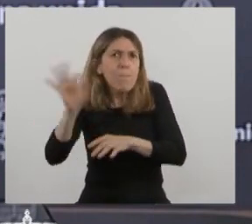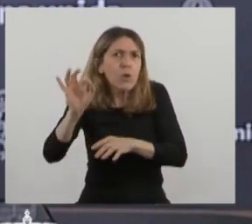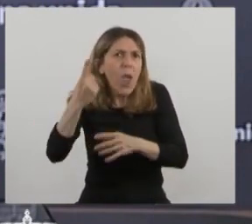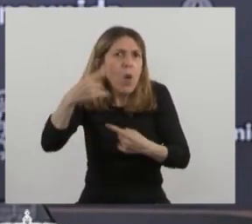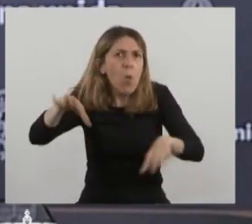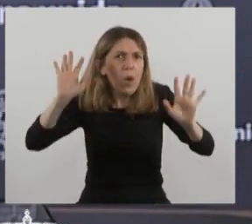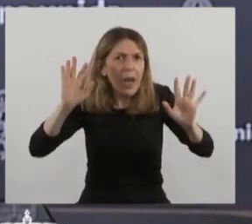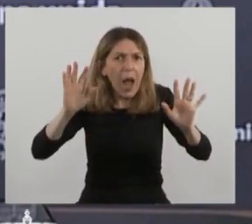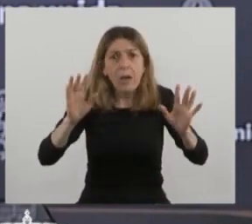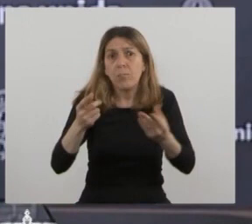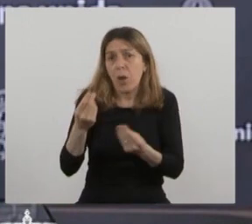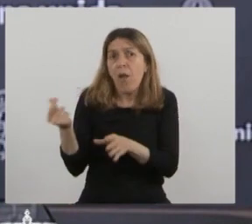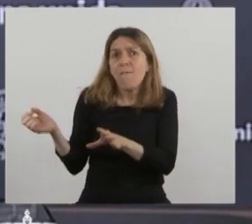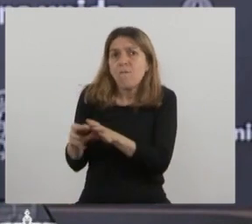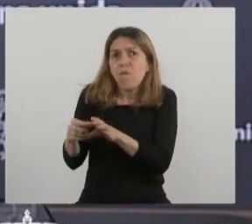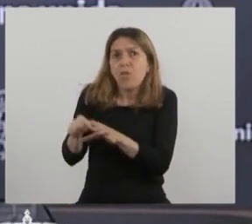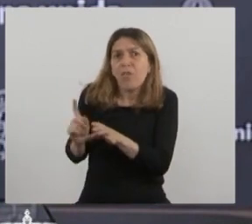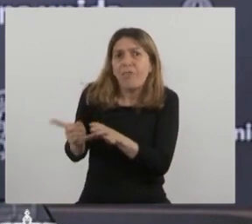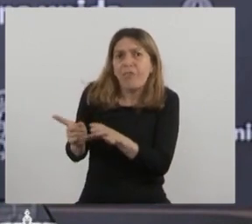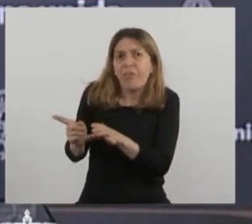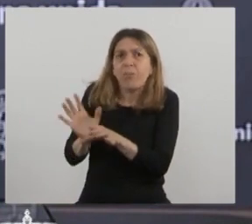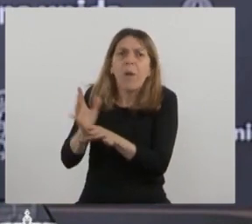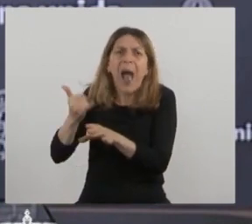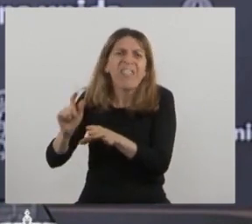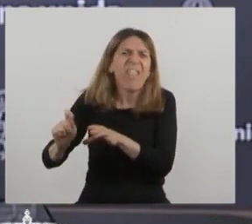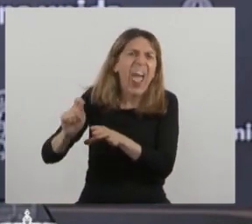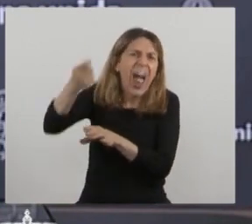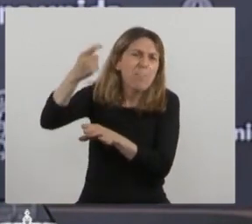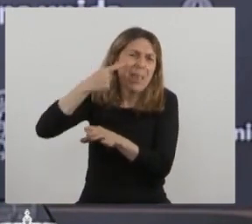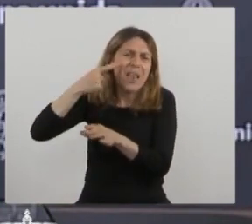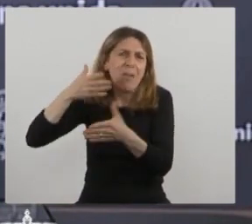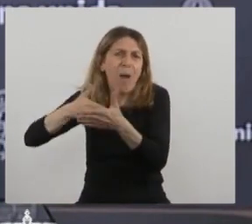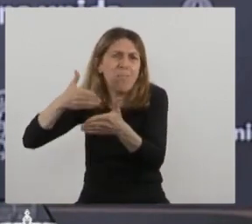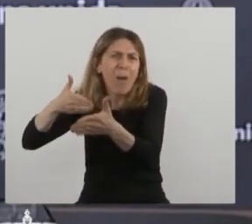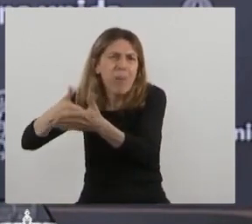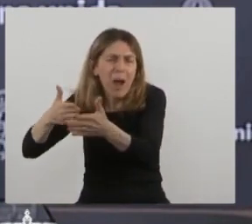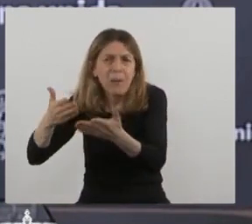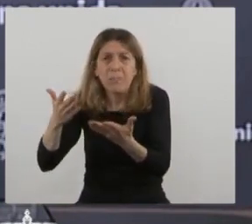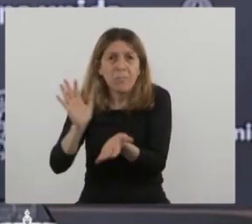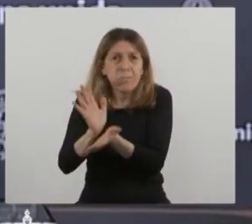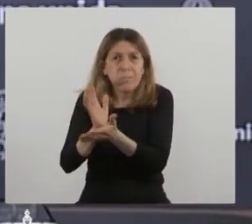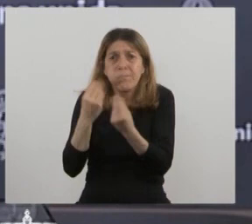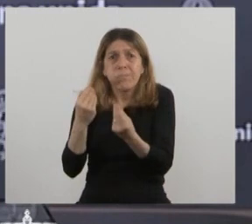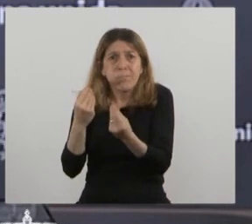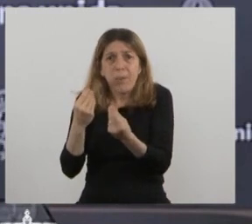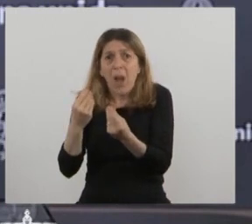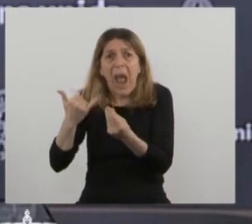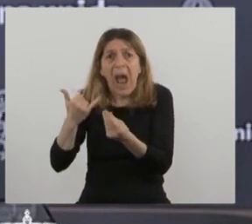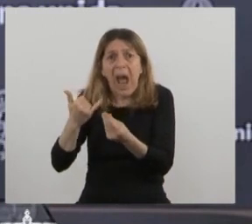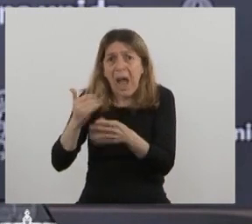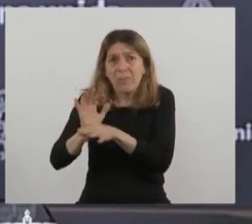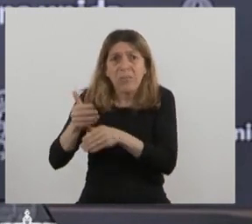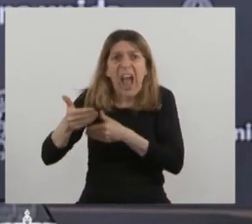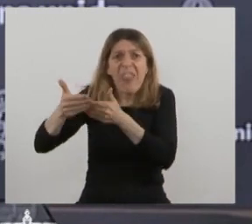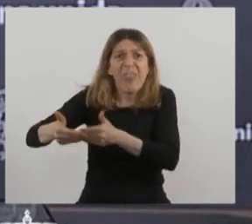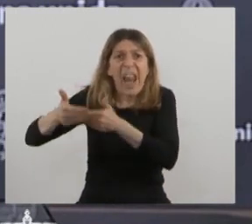O permanecen inutilizados por trabas legales, burocráticas, o los movilizamos para superar las barreras del atraso y la